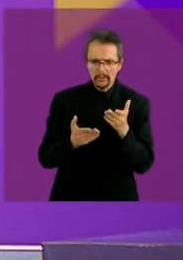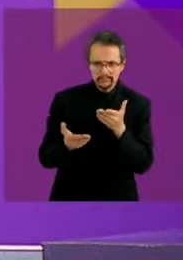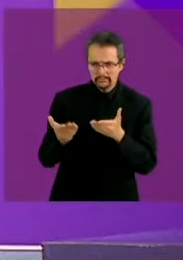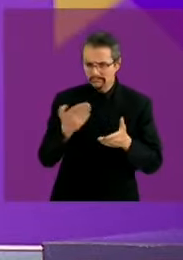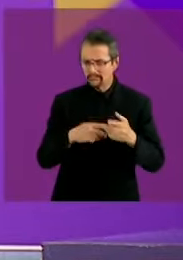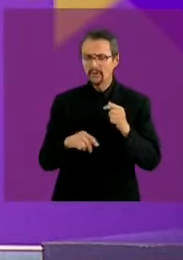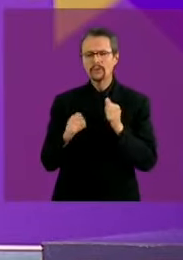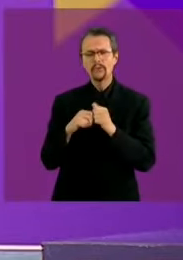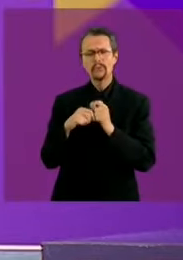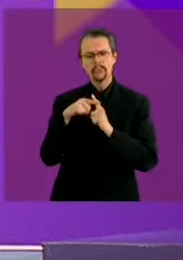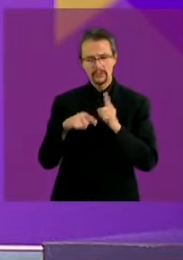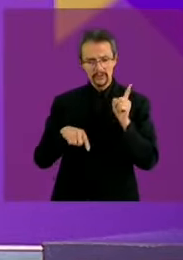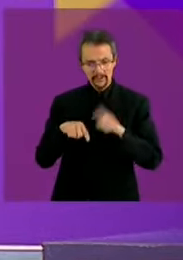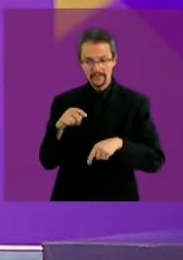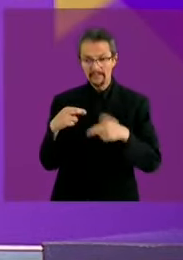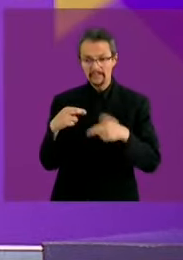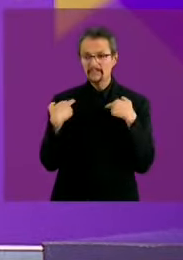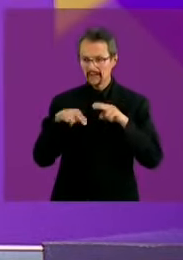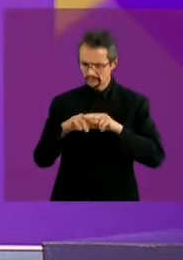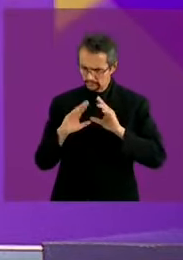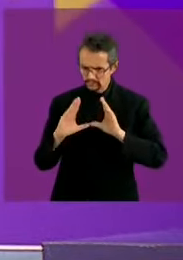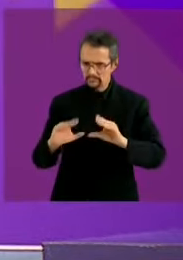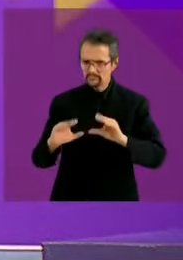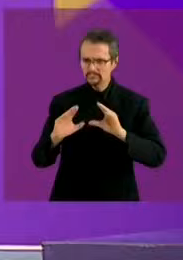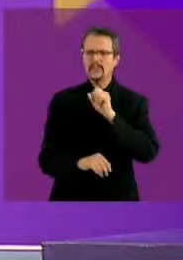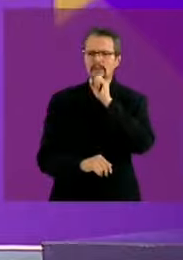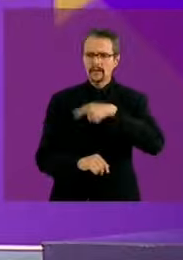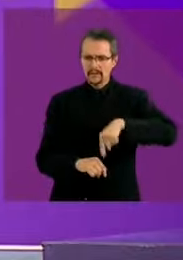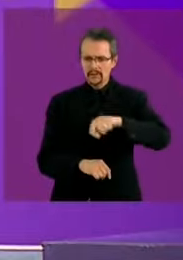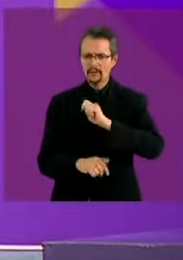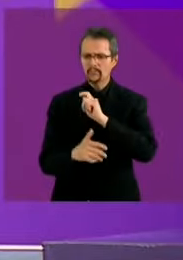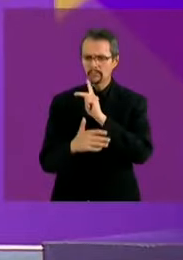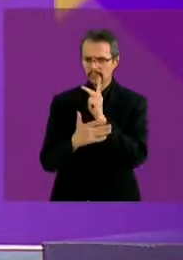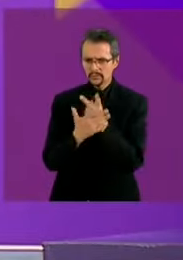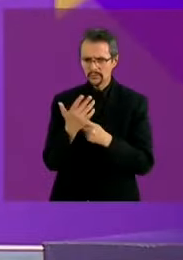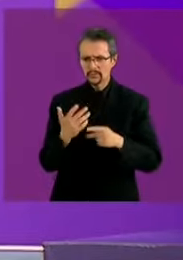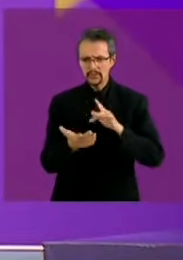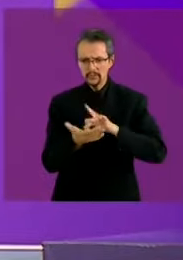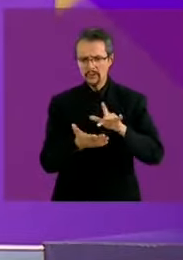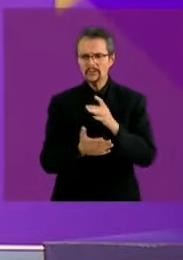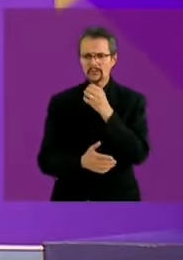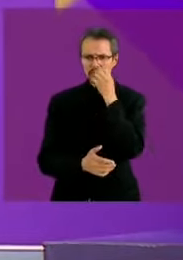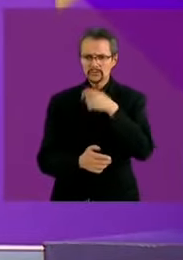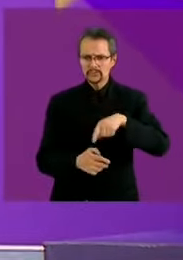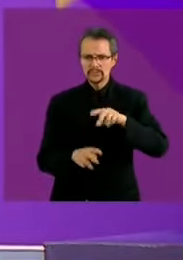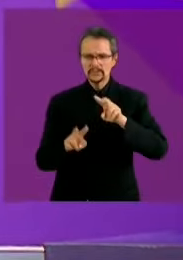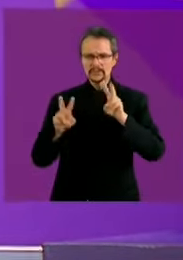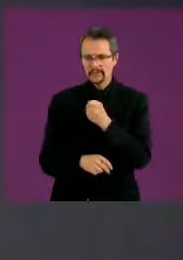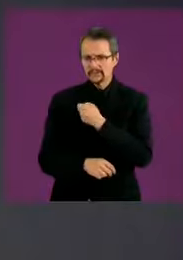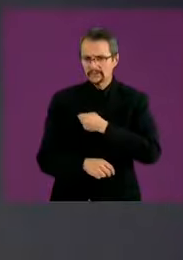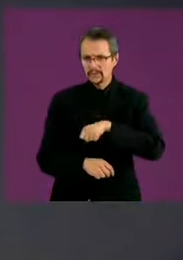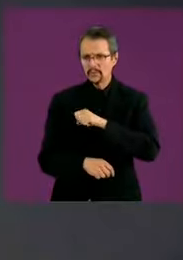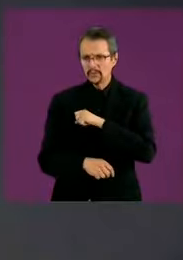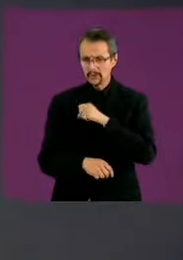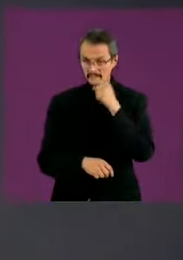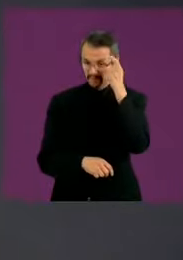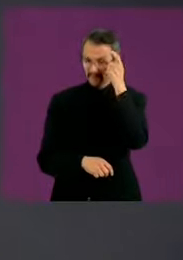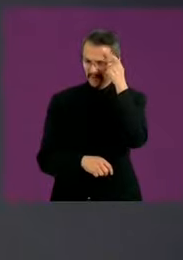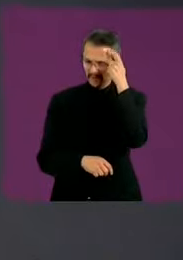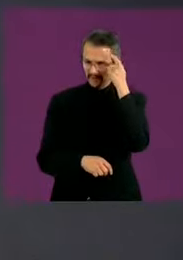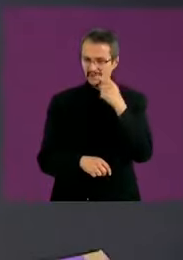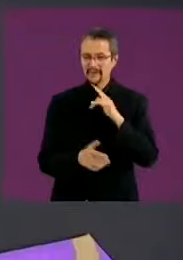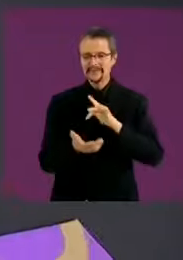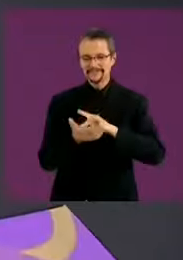brindar capacitación pero además tener un programa de acompañamiento a las escuelas en materia de salud mental gracias candidato Jorge